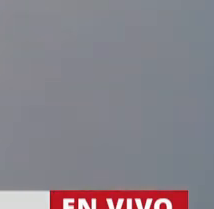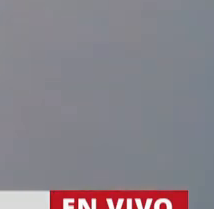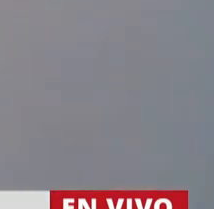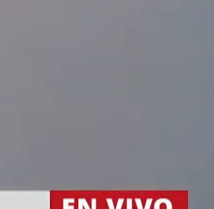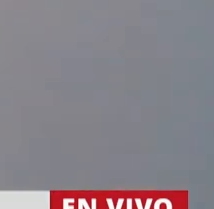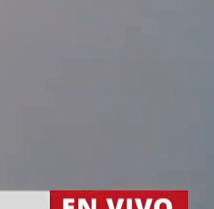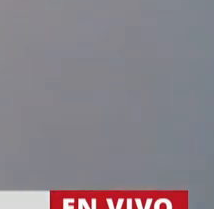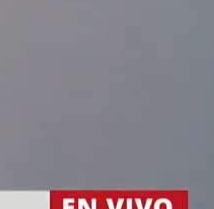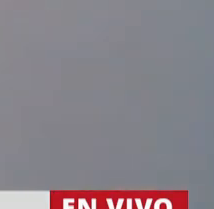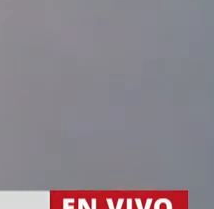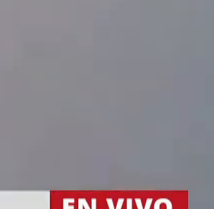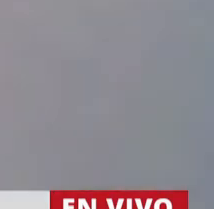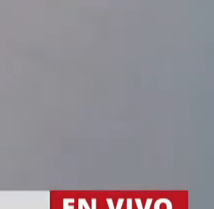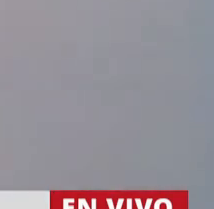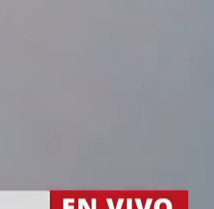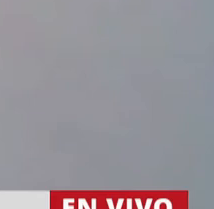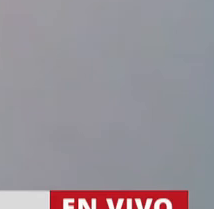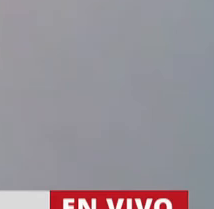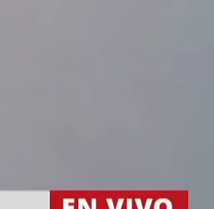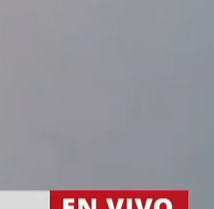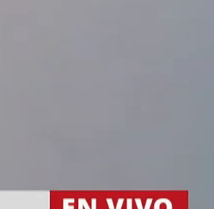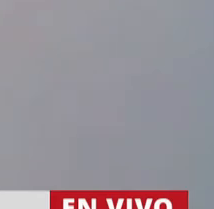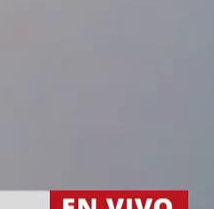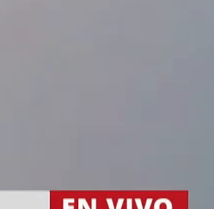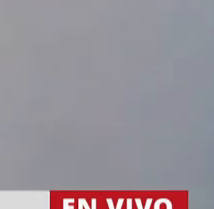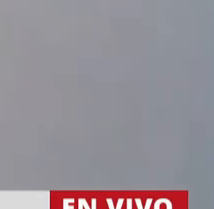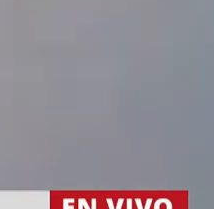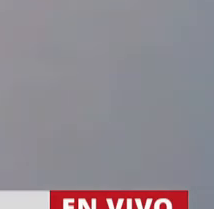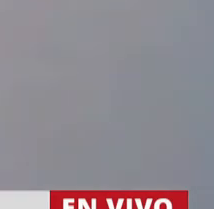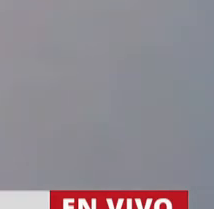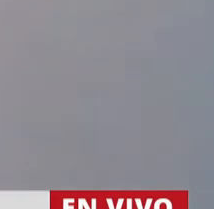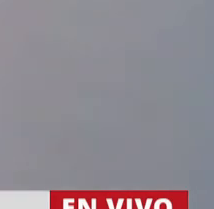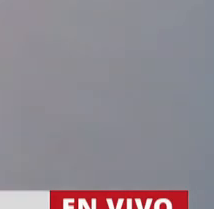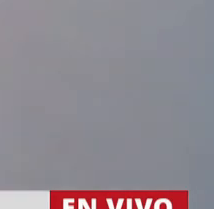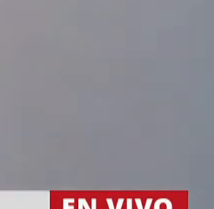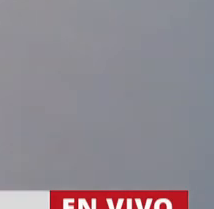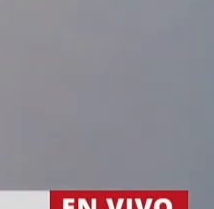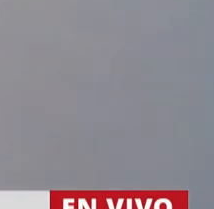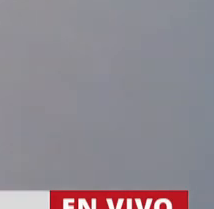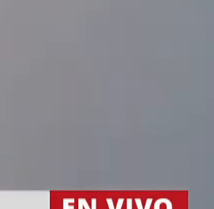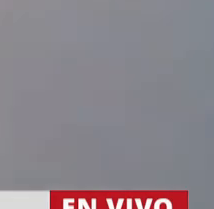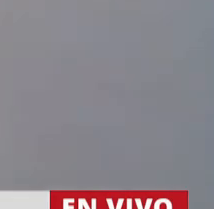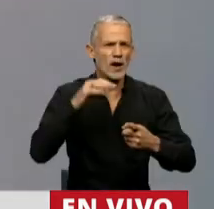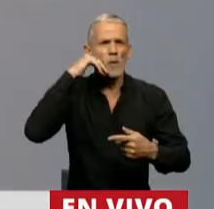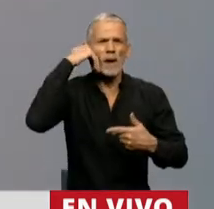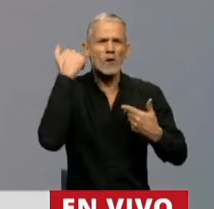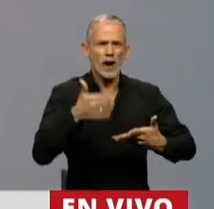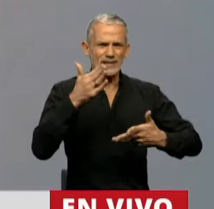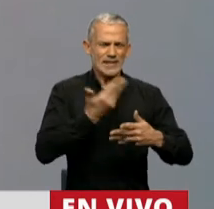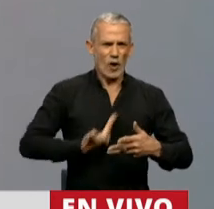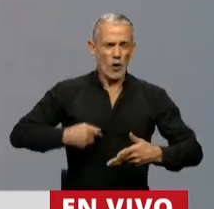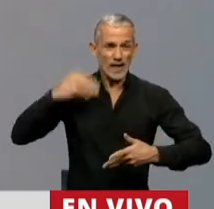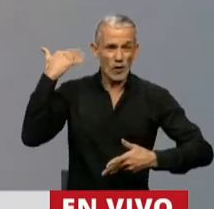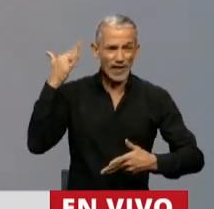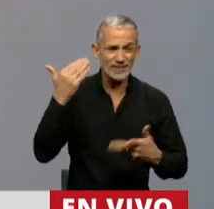sustentable, durante el gobierno anterior precisamente no tuvieron reparos, no tuvieron vergüenza en